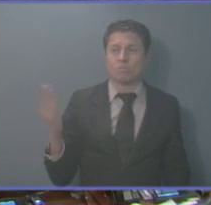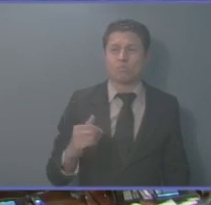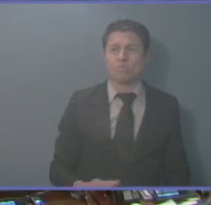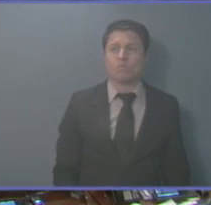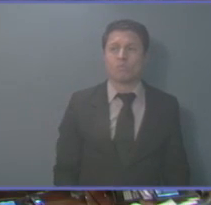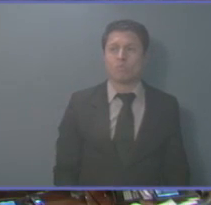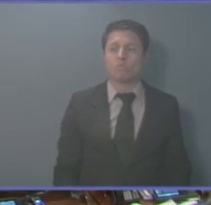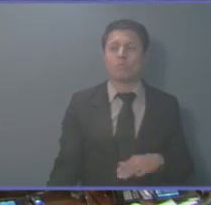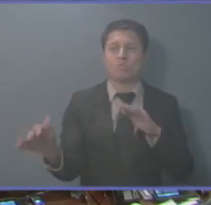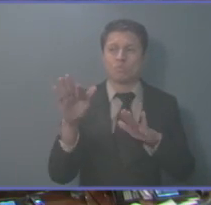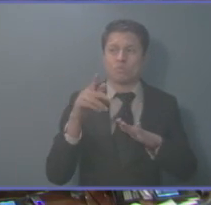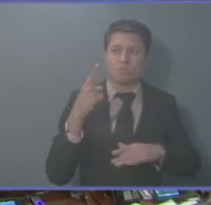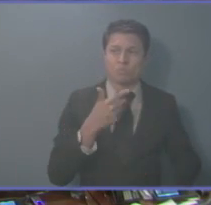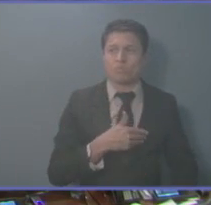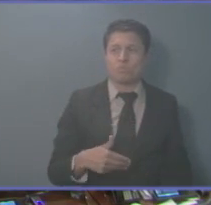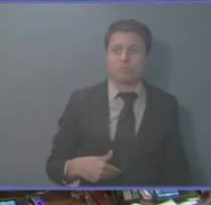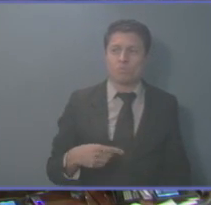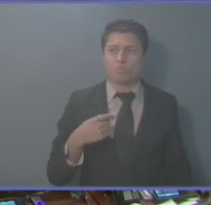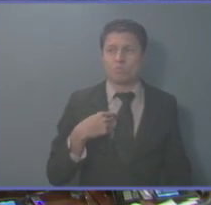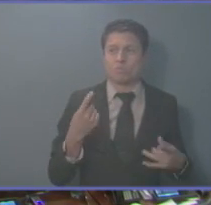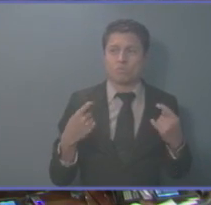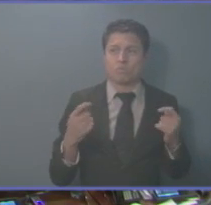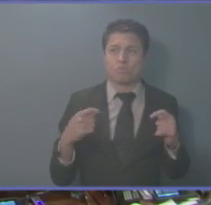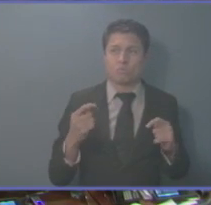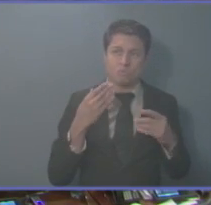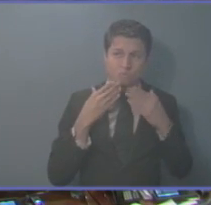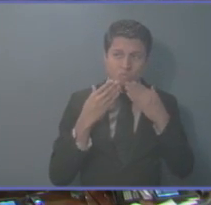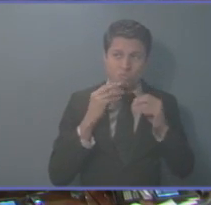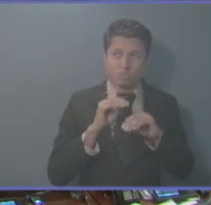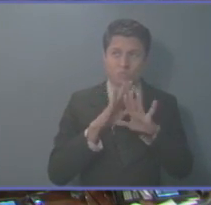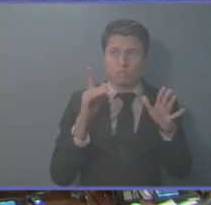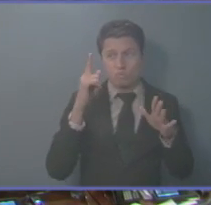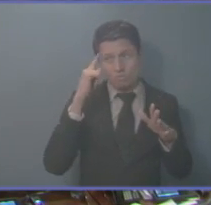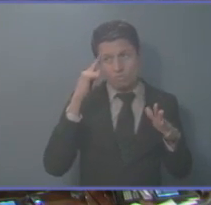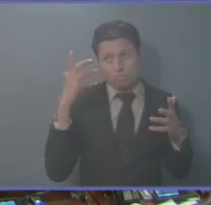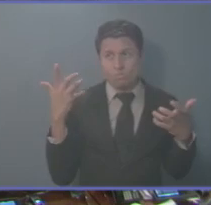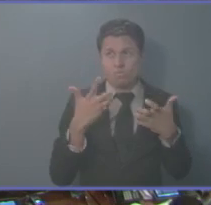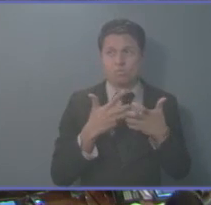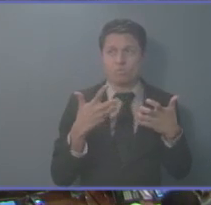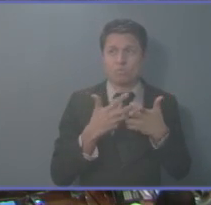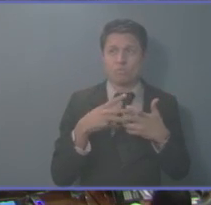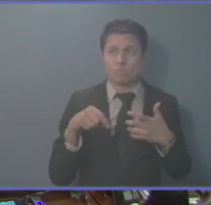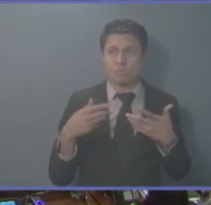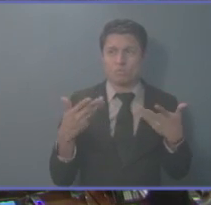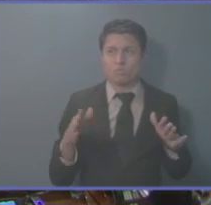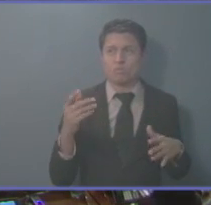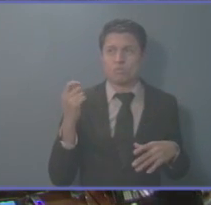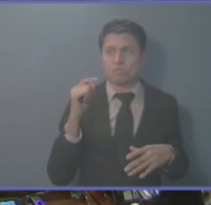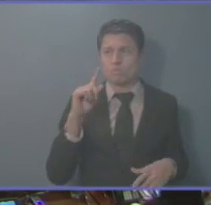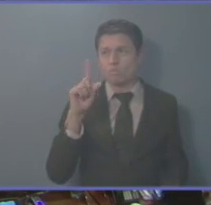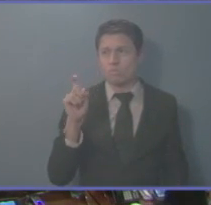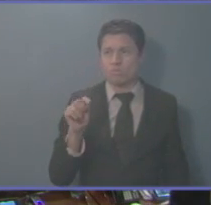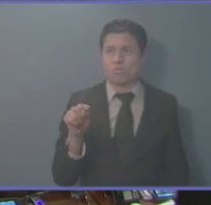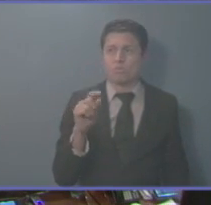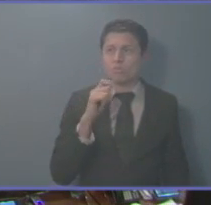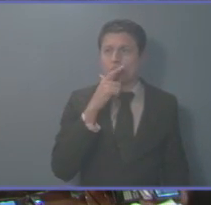Gracias, Presidenta. Es que estoy tratando de aclararme de una incoherencia que acaba de pasar aquí, pero ya voy a ir con la pregunta.